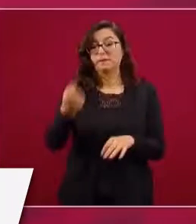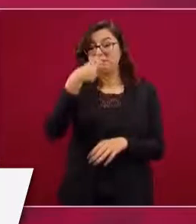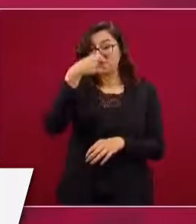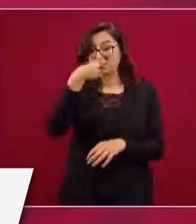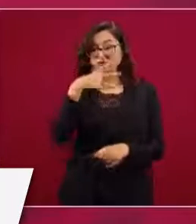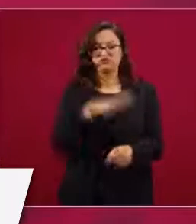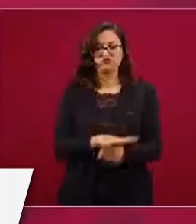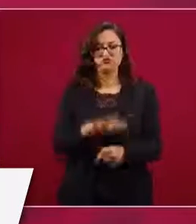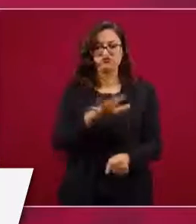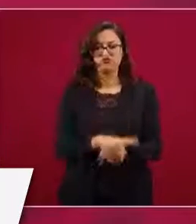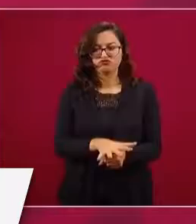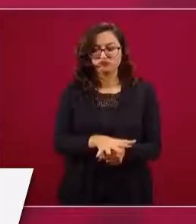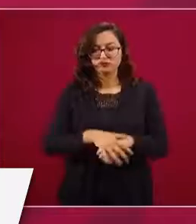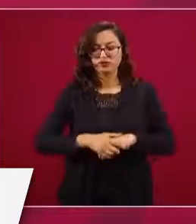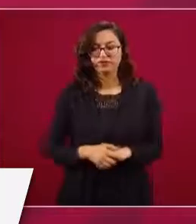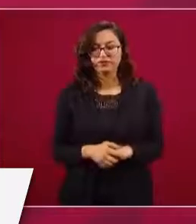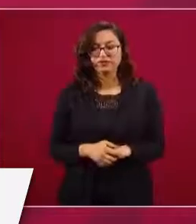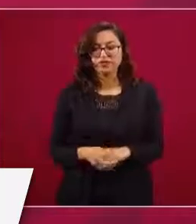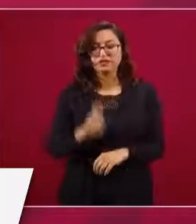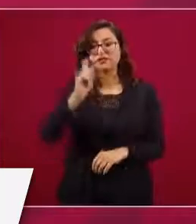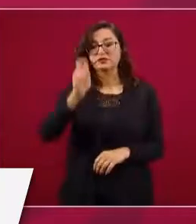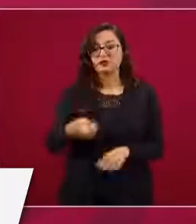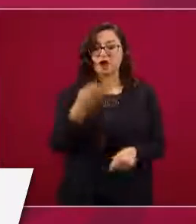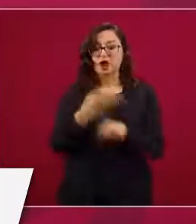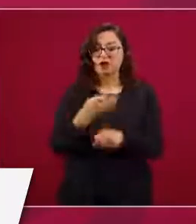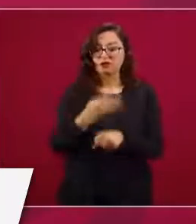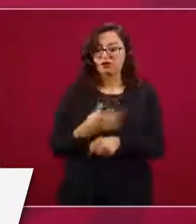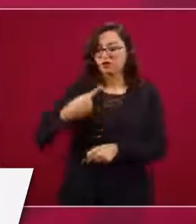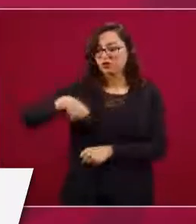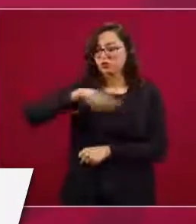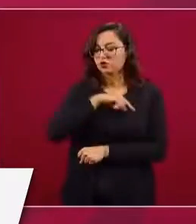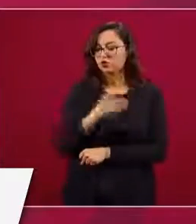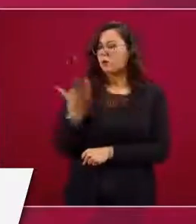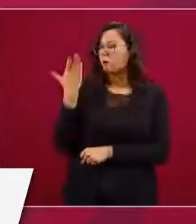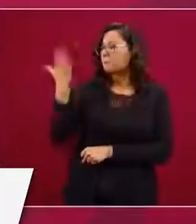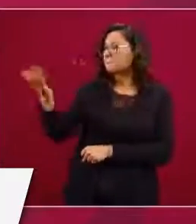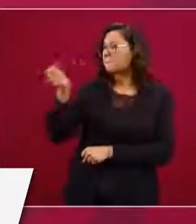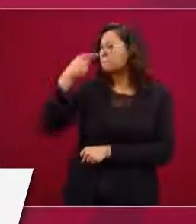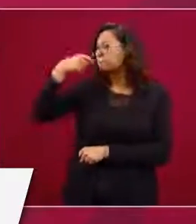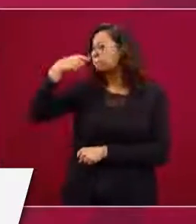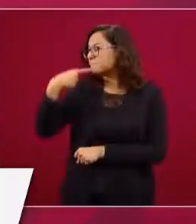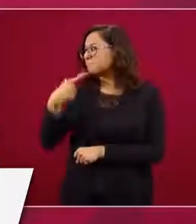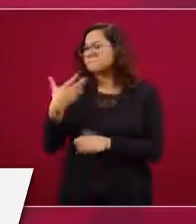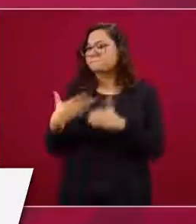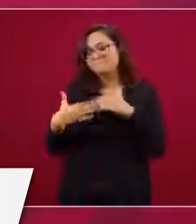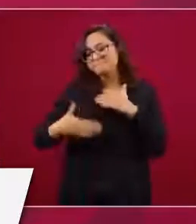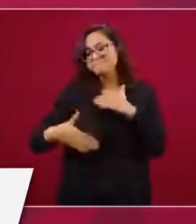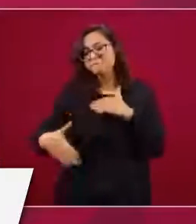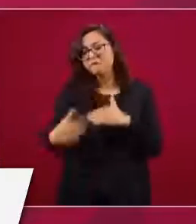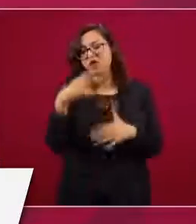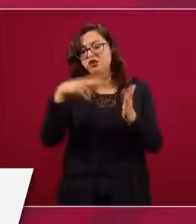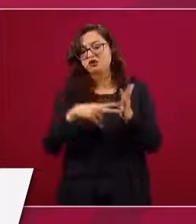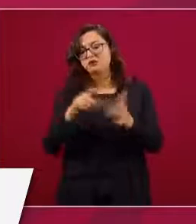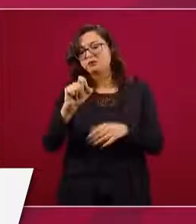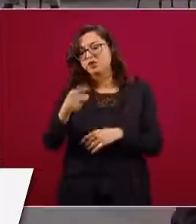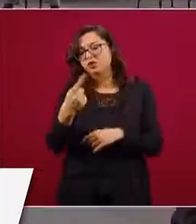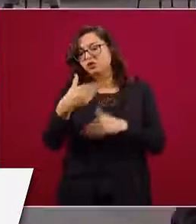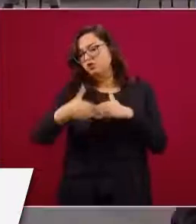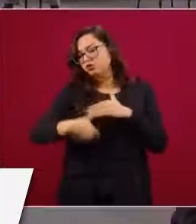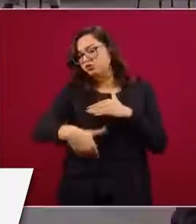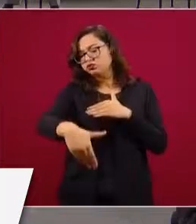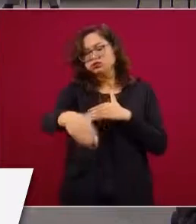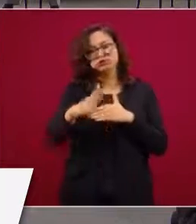o sea, el pedido que se está haciendo es todo lo que vamos a necesitar en 2021 y así sucesivamente en los años